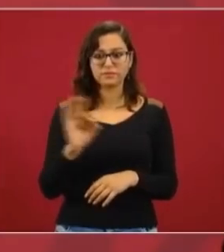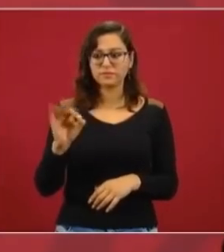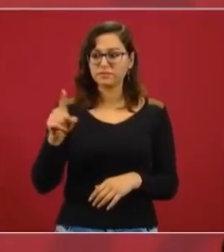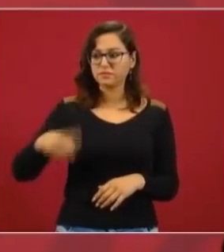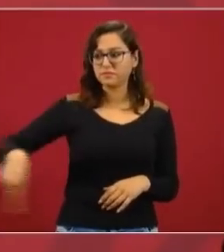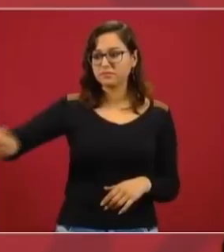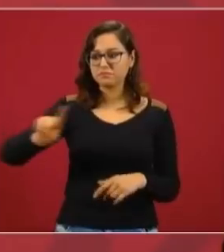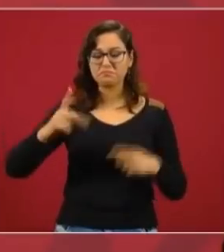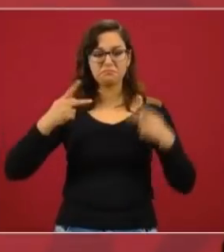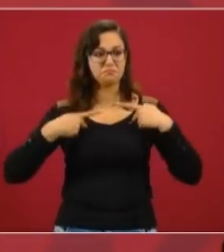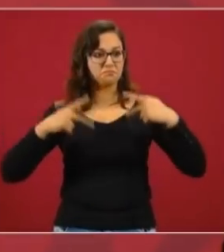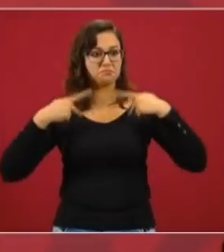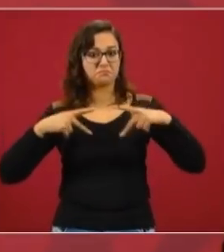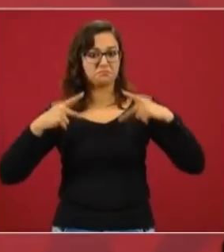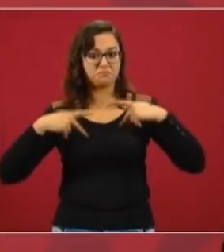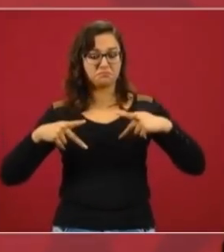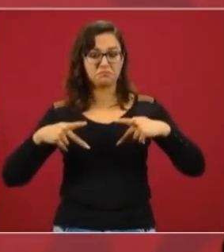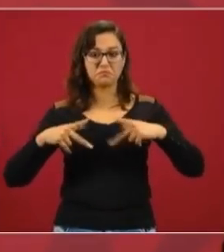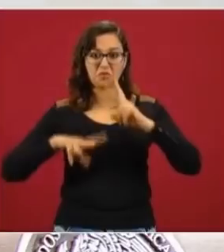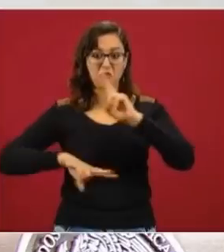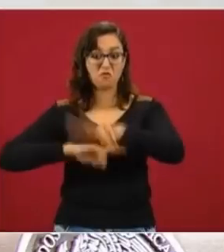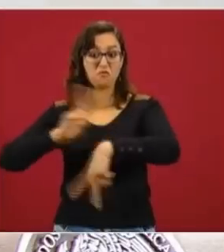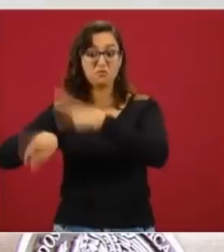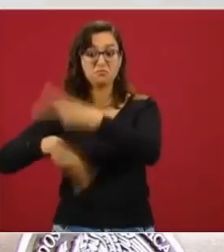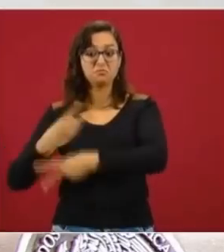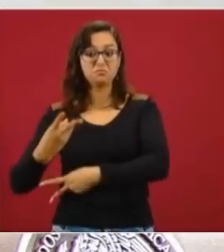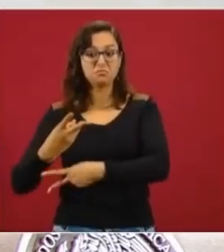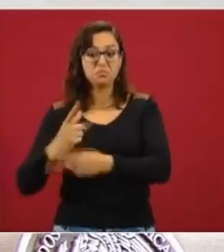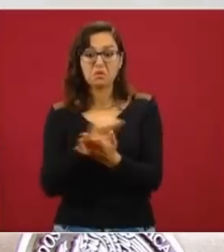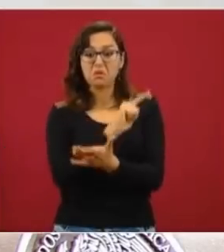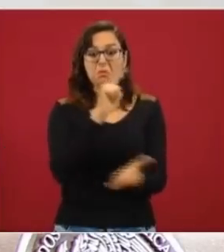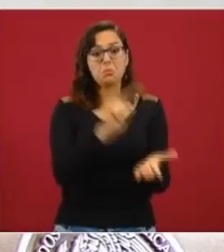ni lo saben.